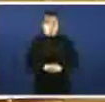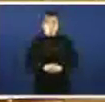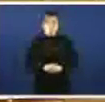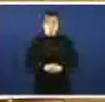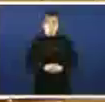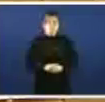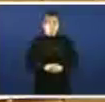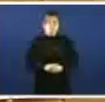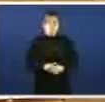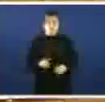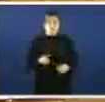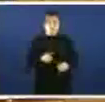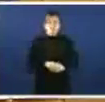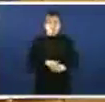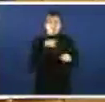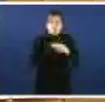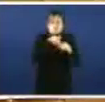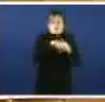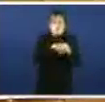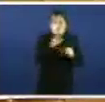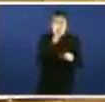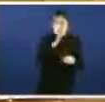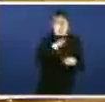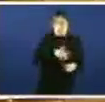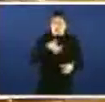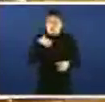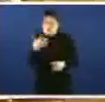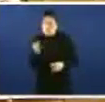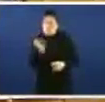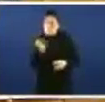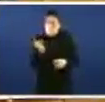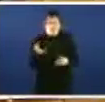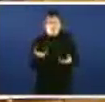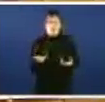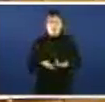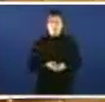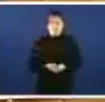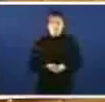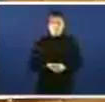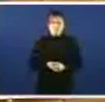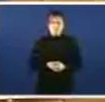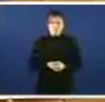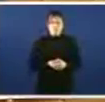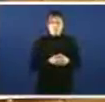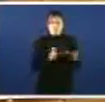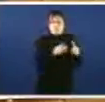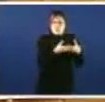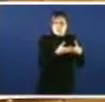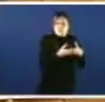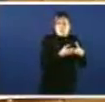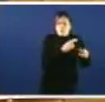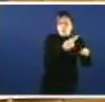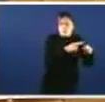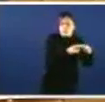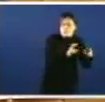cú porque tan xén reira ata o grupo político do que